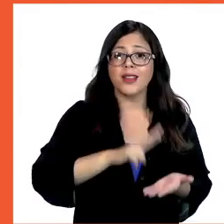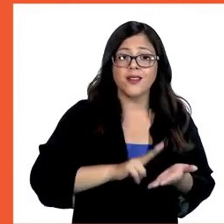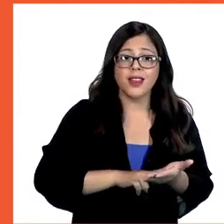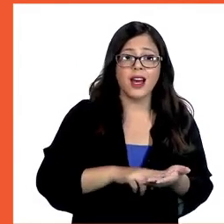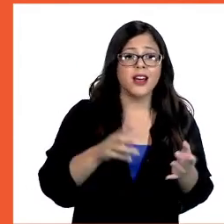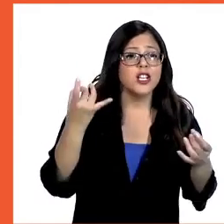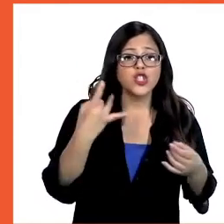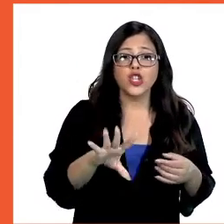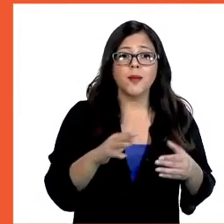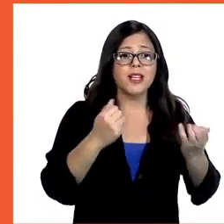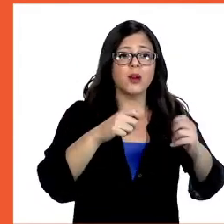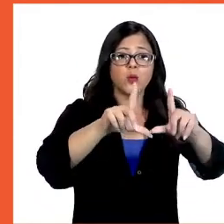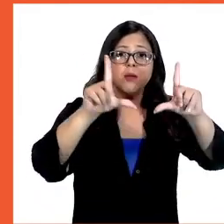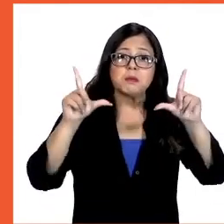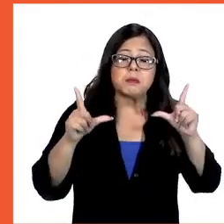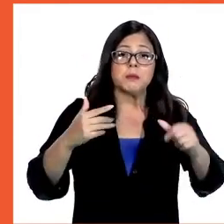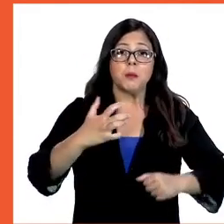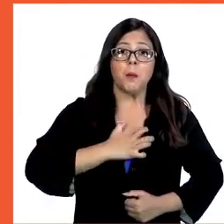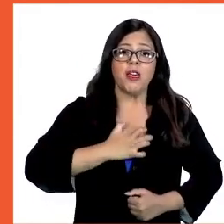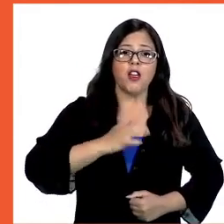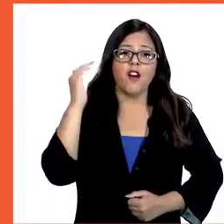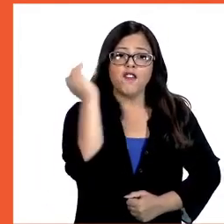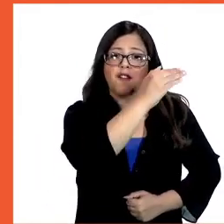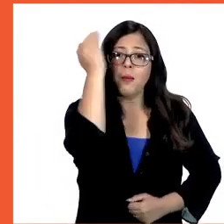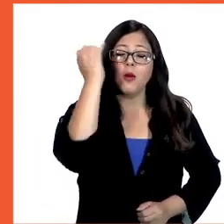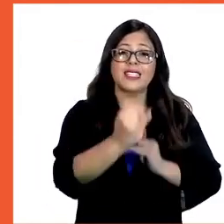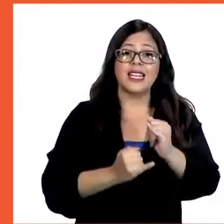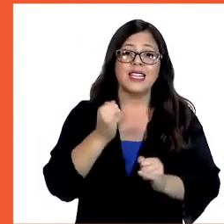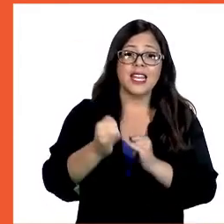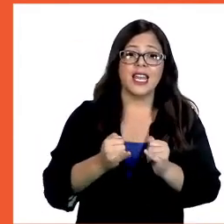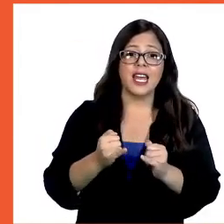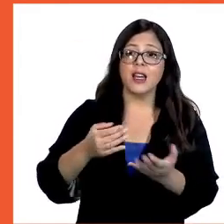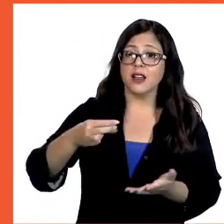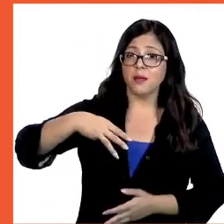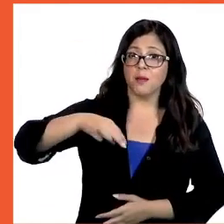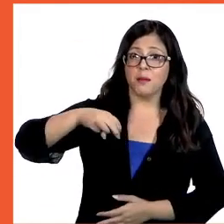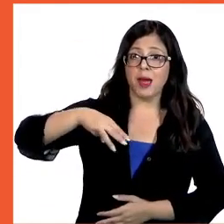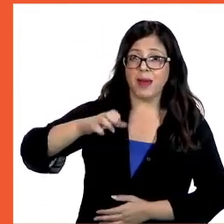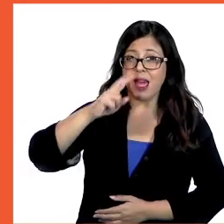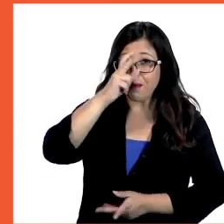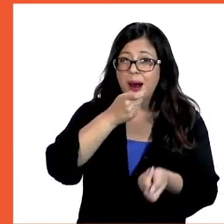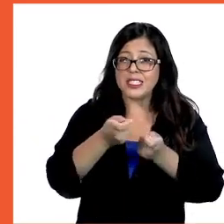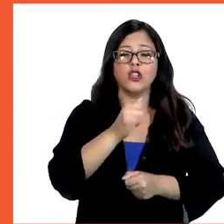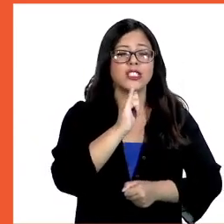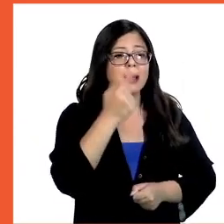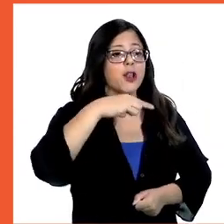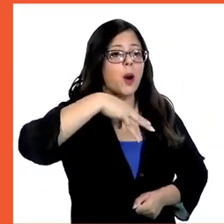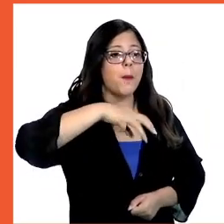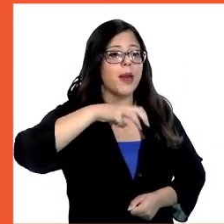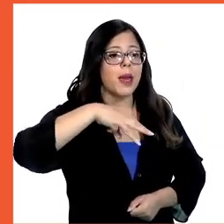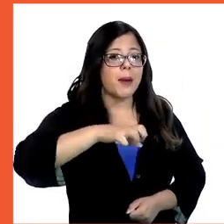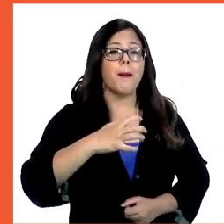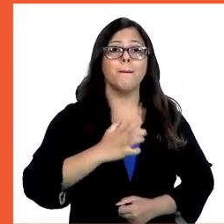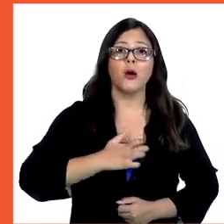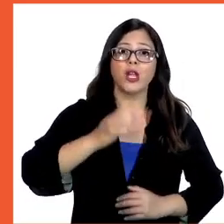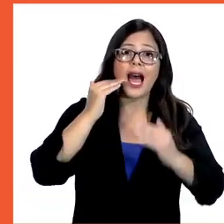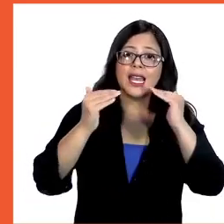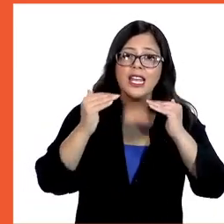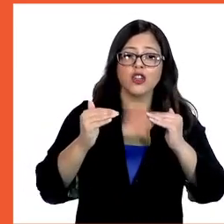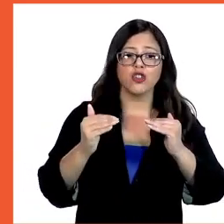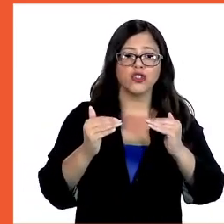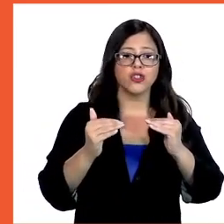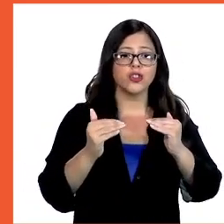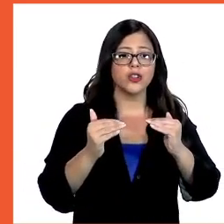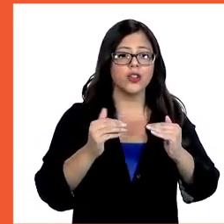no existen en realidad. Es solo una imagen media aterradora que se hizo famosa en internet. ¿Como un meme? Claro. Pero un meme que se usa